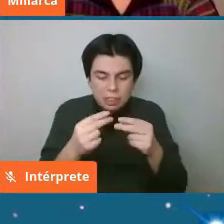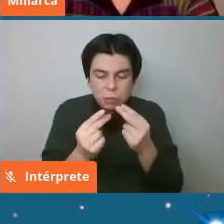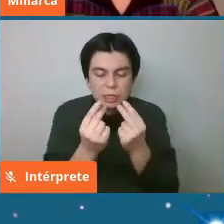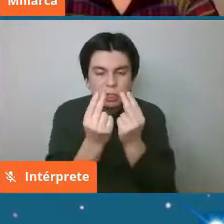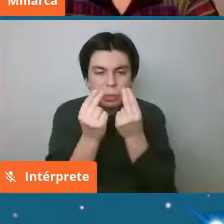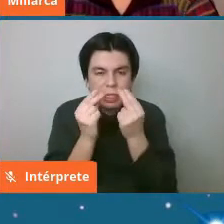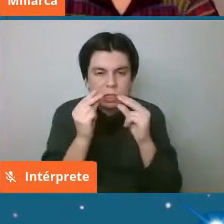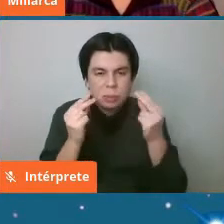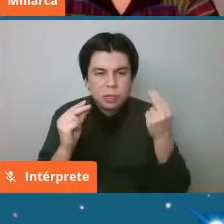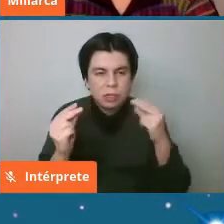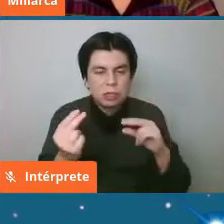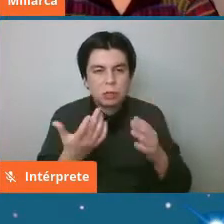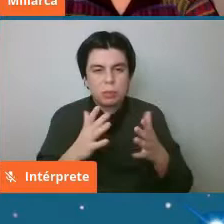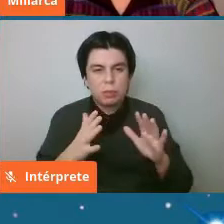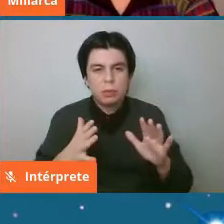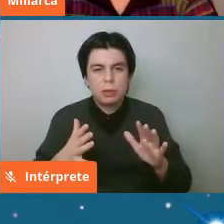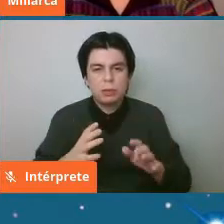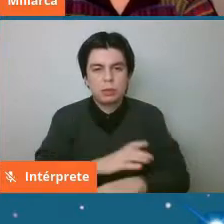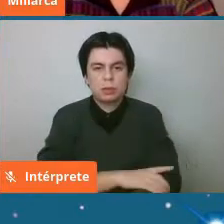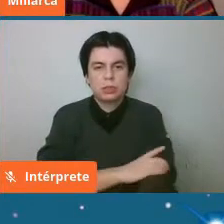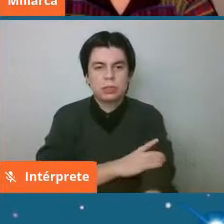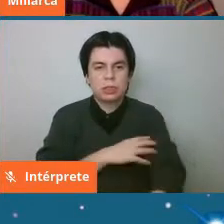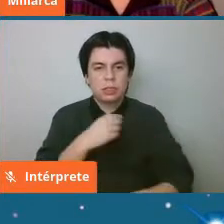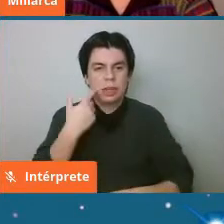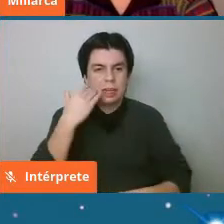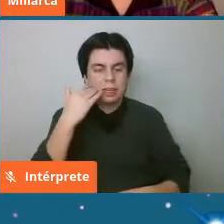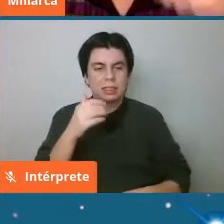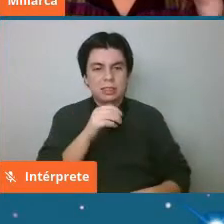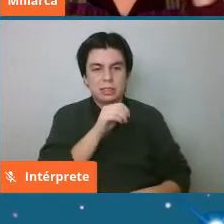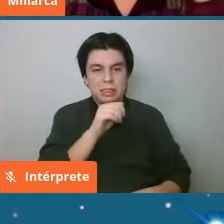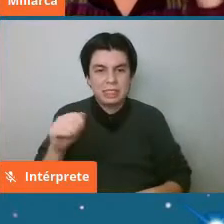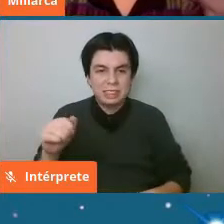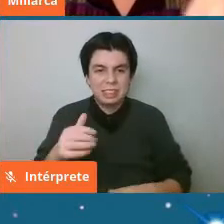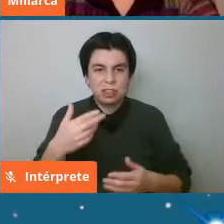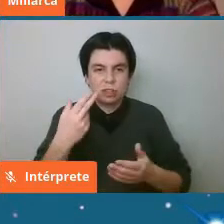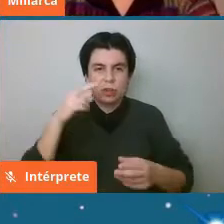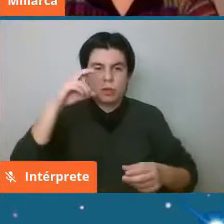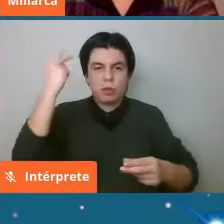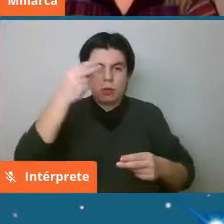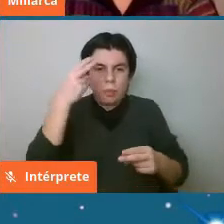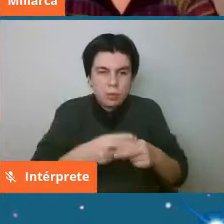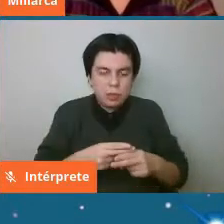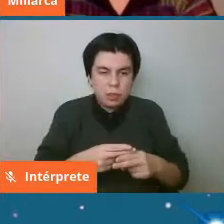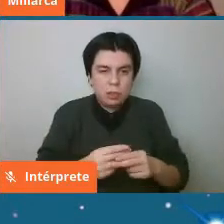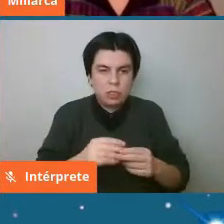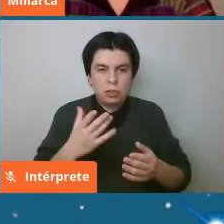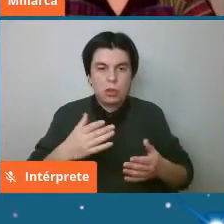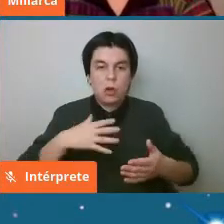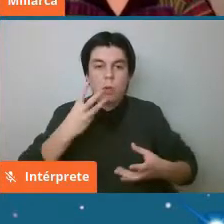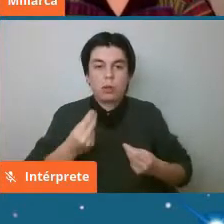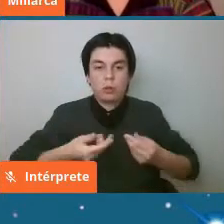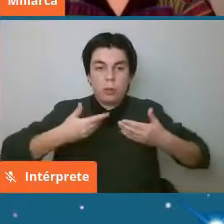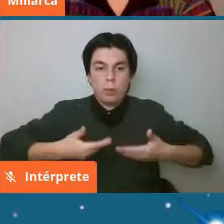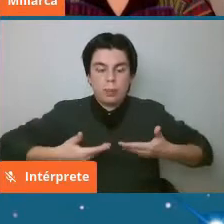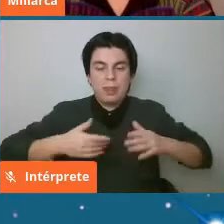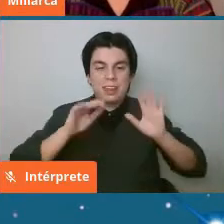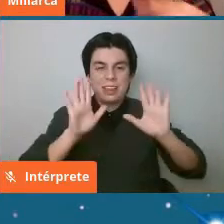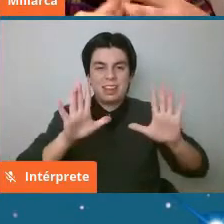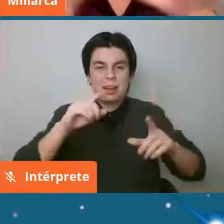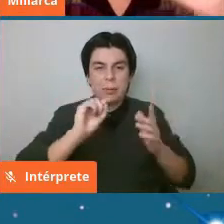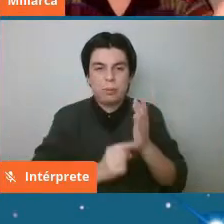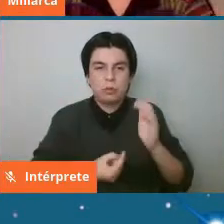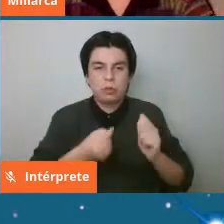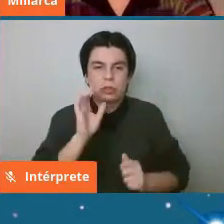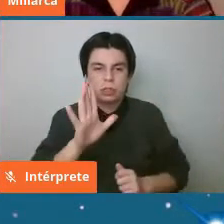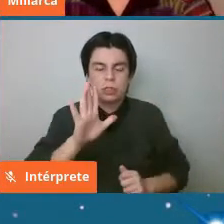más de casi 600 meteoritos que pesaron en total 10,5 kilos que fueron recuperados